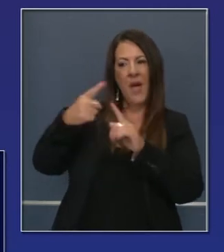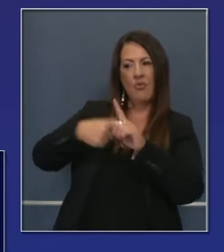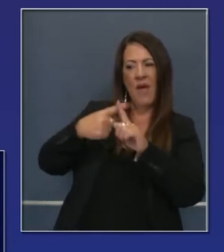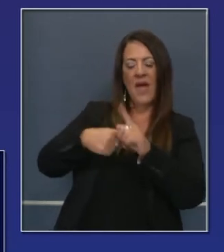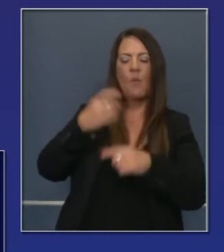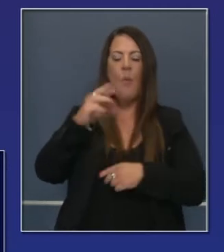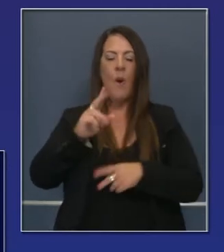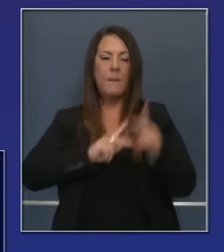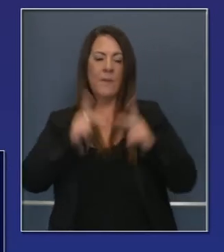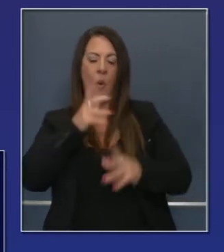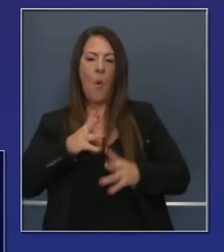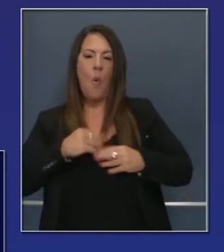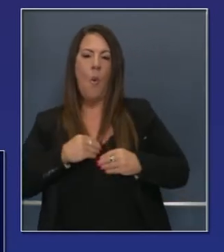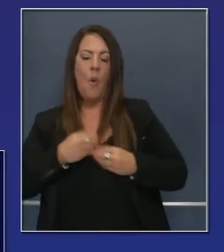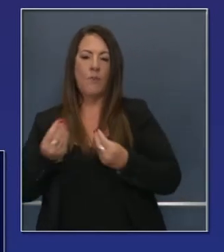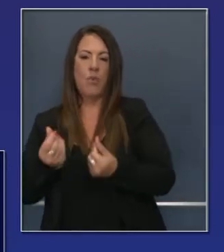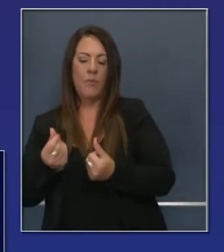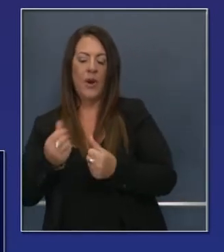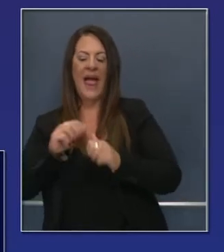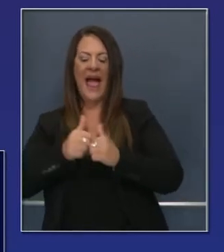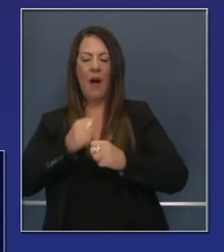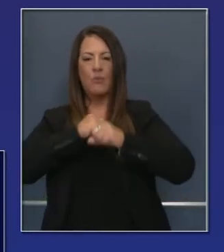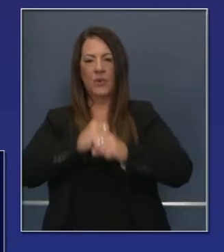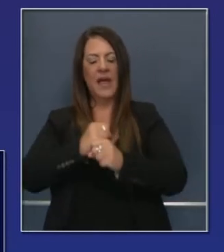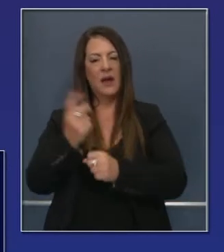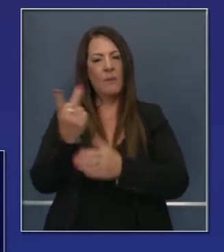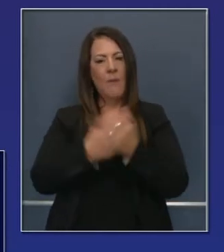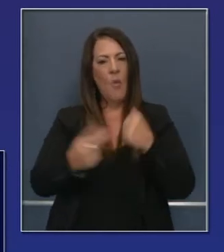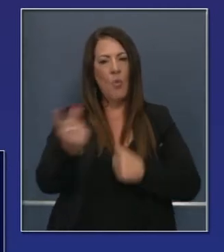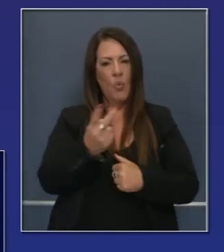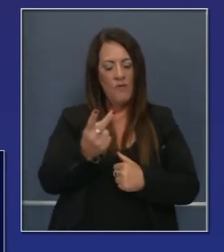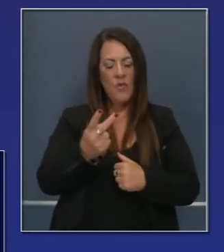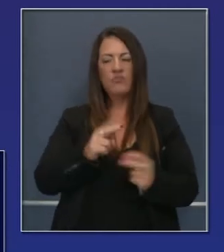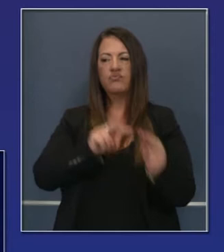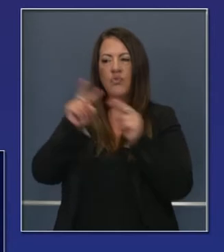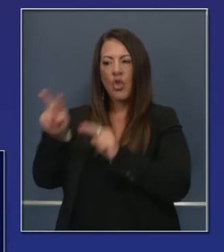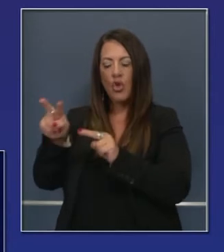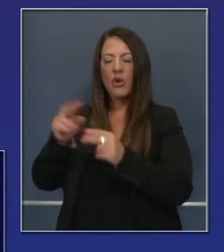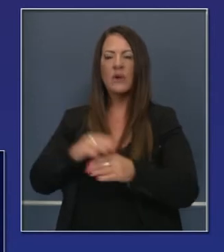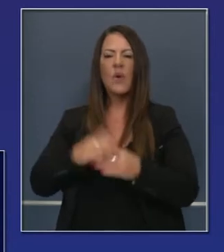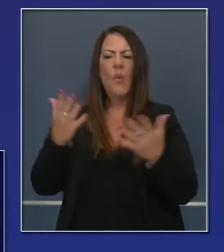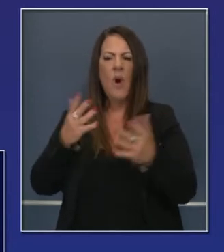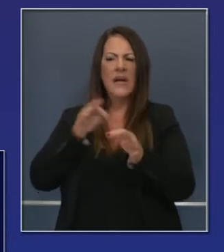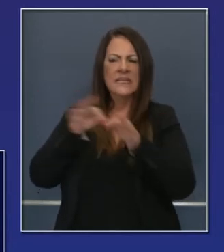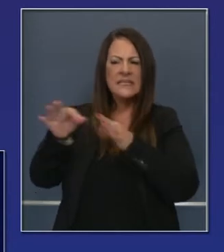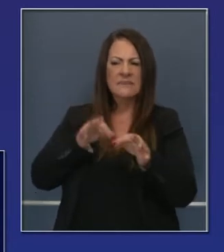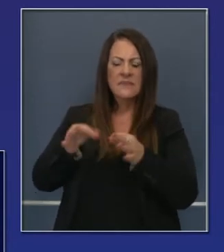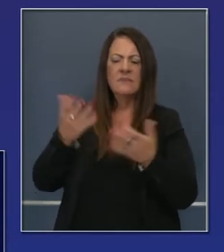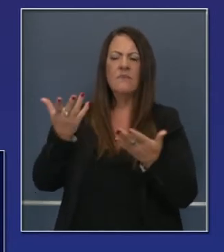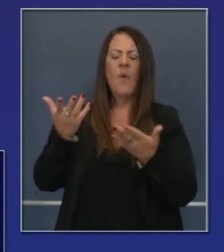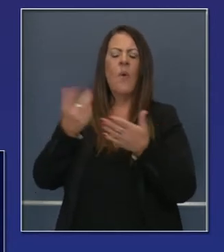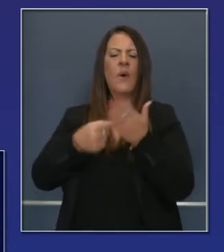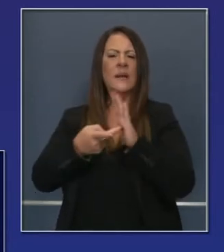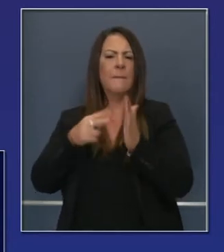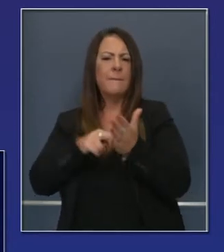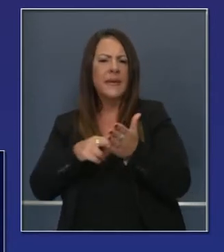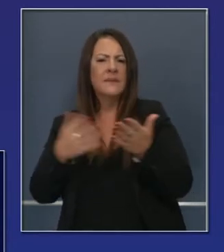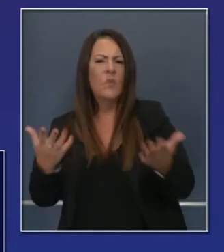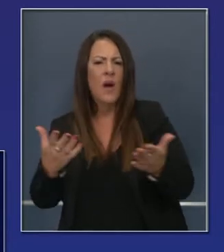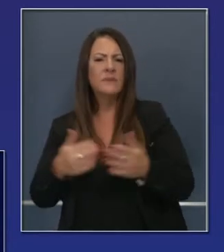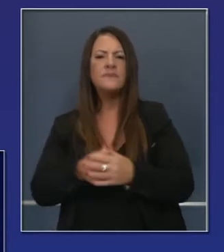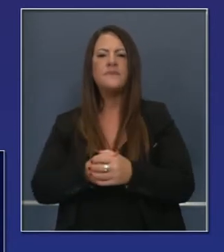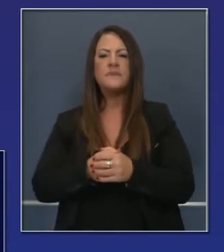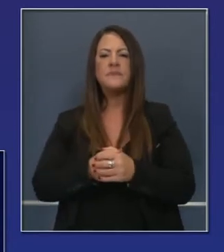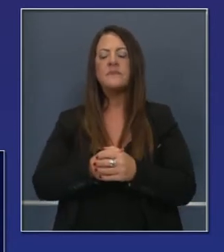propiedades. Y ahí usted verá los detalles de estas protecciones nuevas, qué hacen y qué no hacen estas protecciones, y tratará de explicar